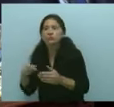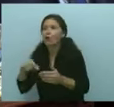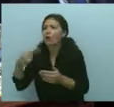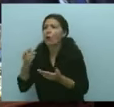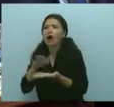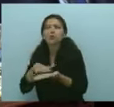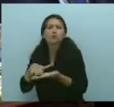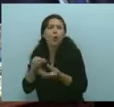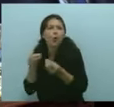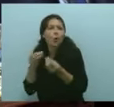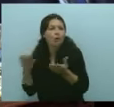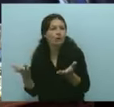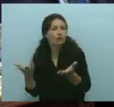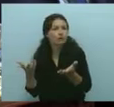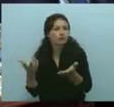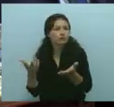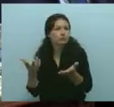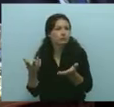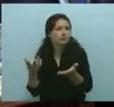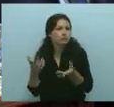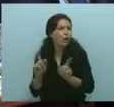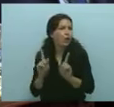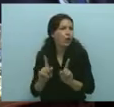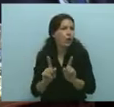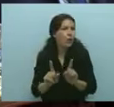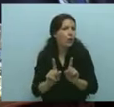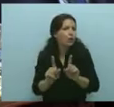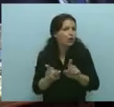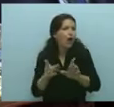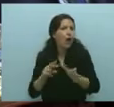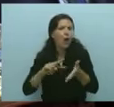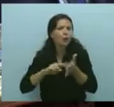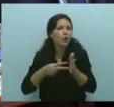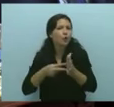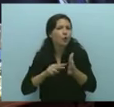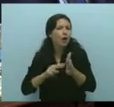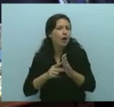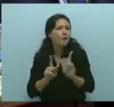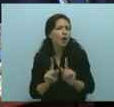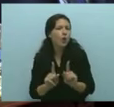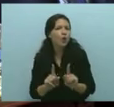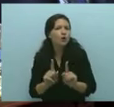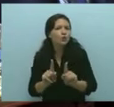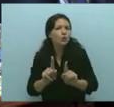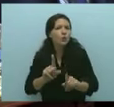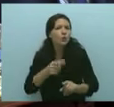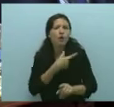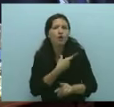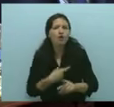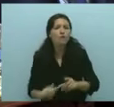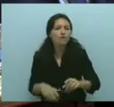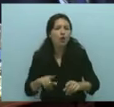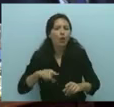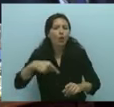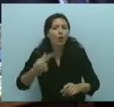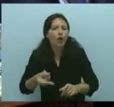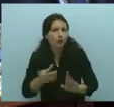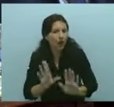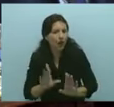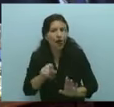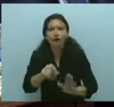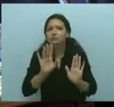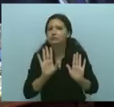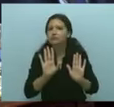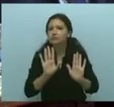problema lo tome el otro y que siga creciendo el déficit, pero nuestro espacio no vino para sostener